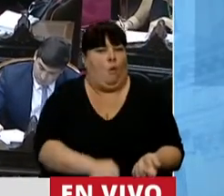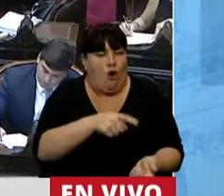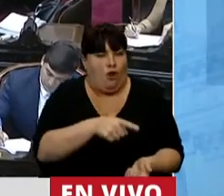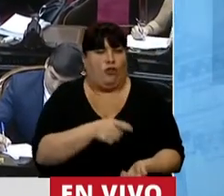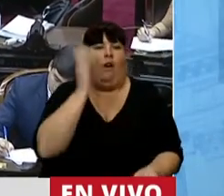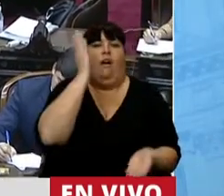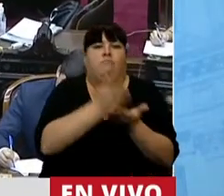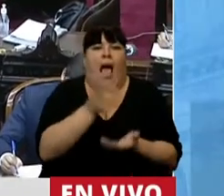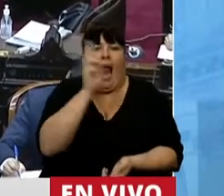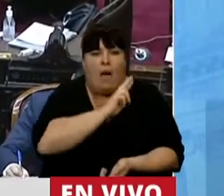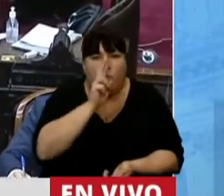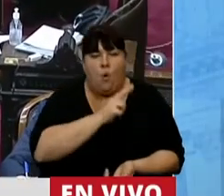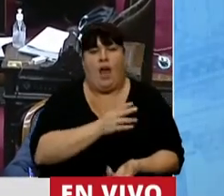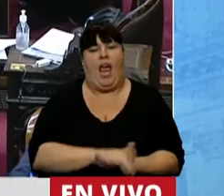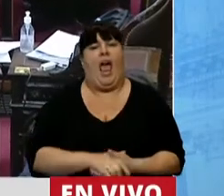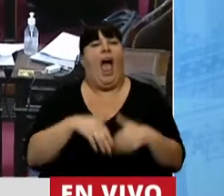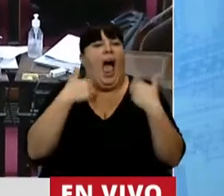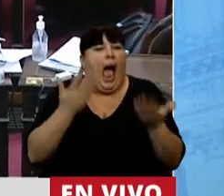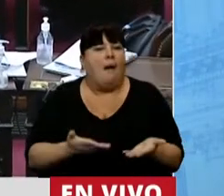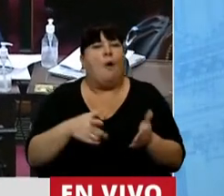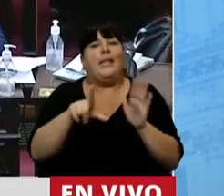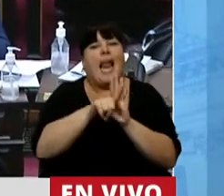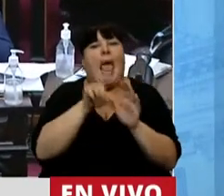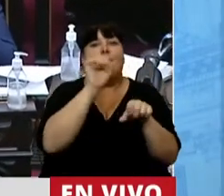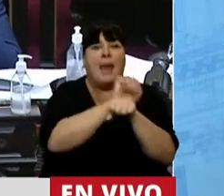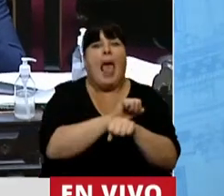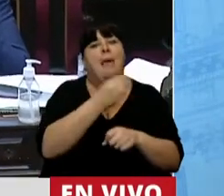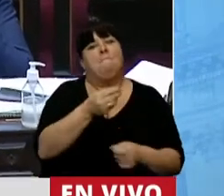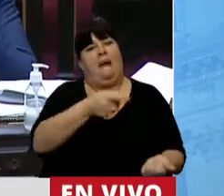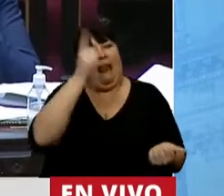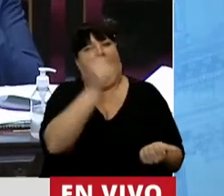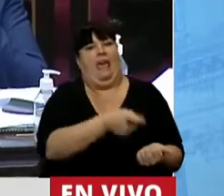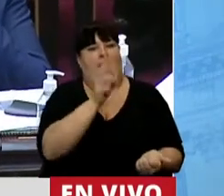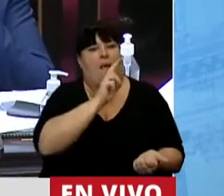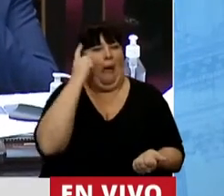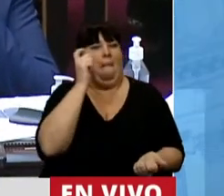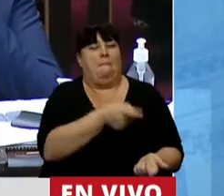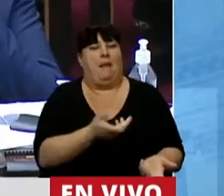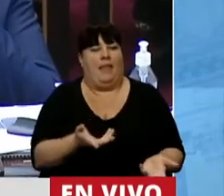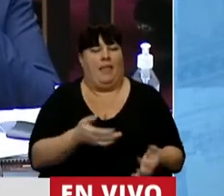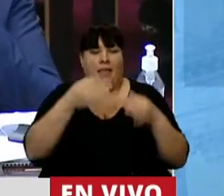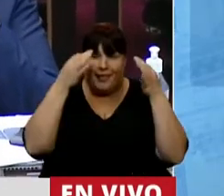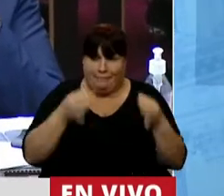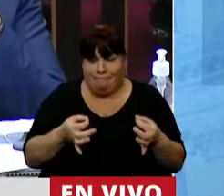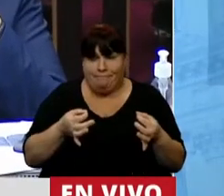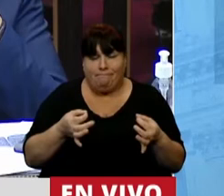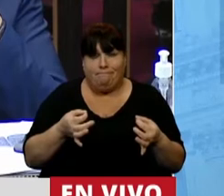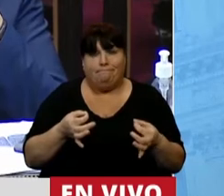castiga a la mujer y utiliza la ley penal para leccionarla. En definitiva,